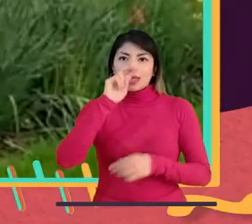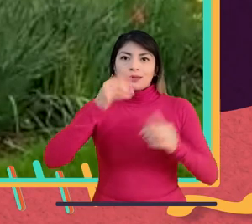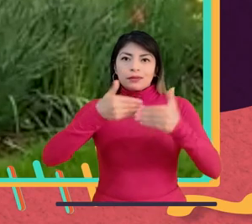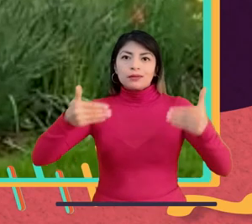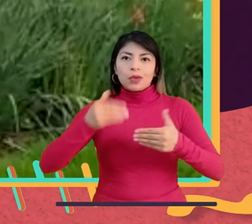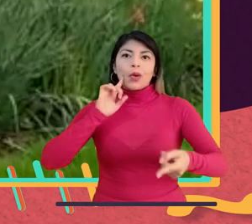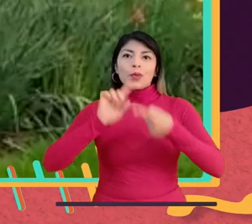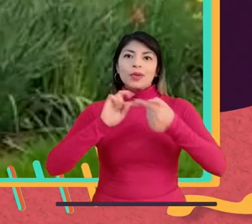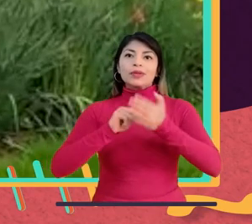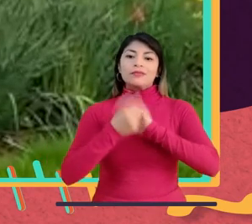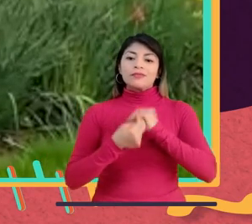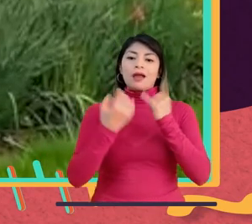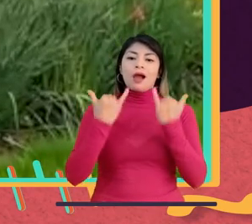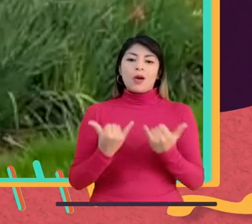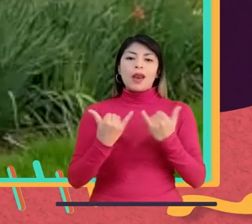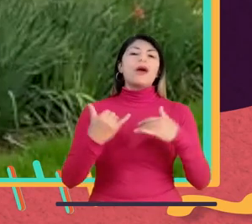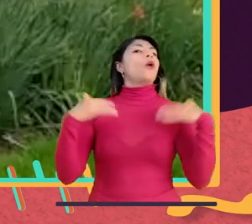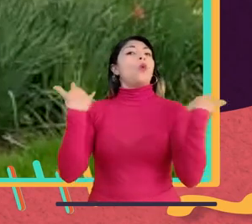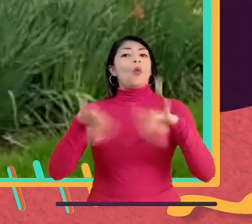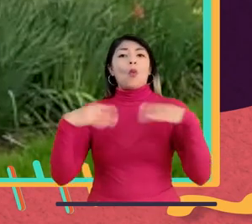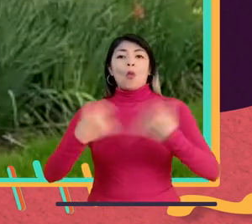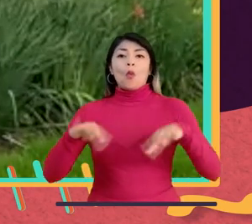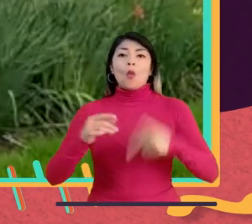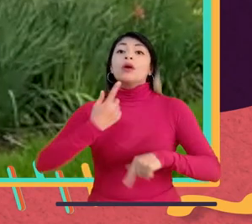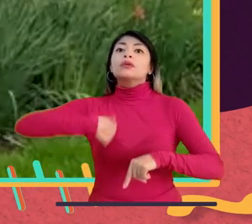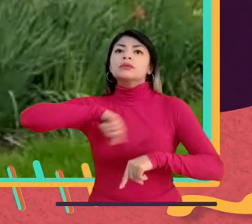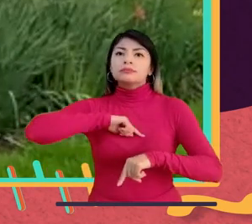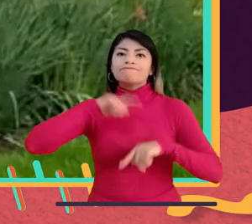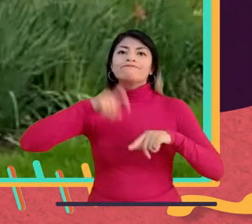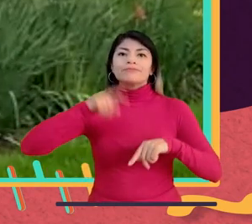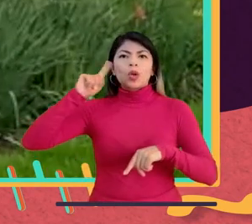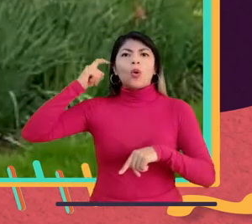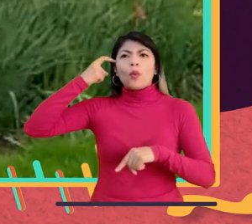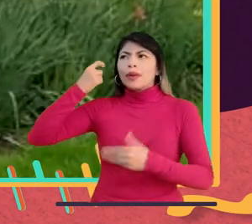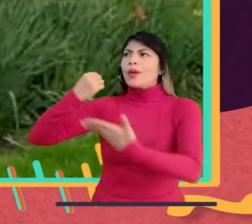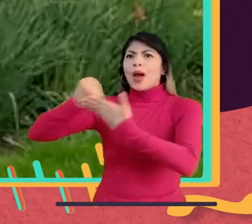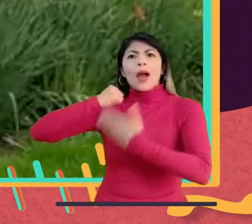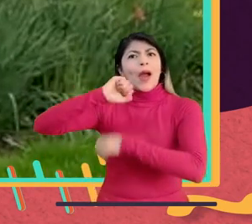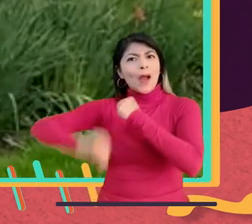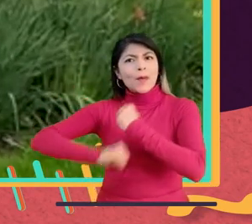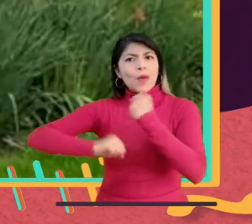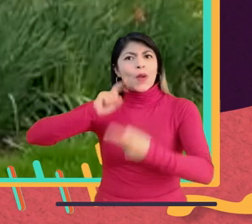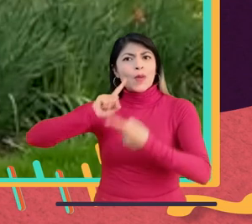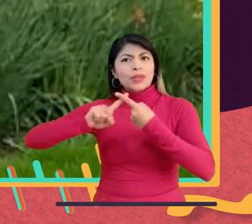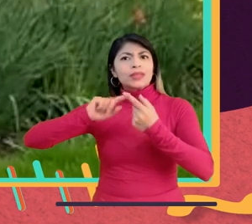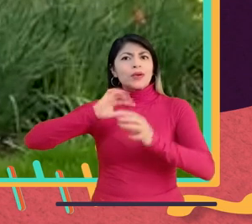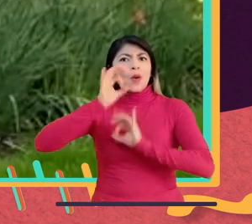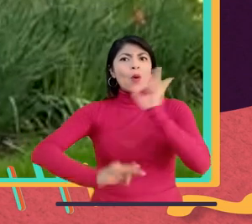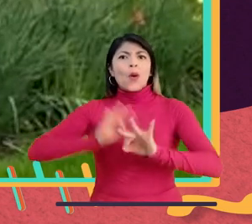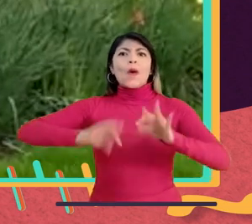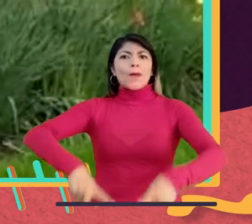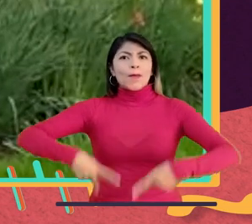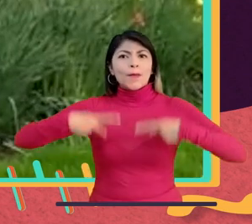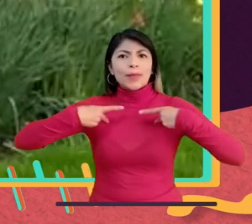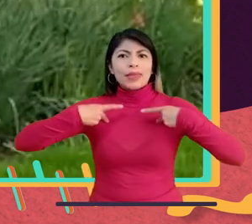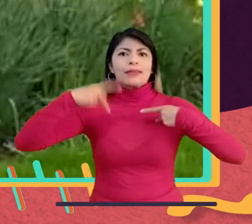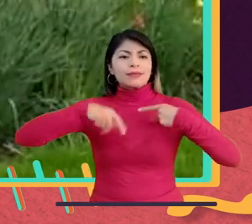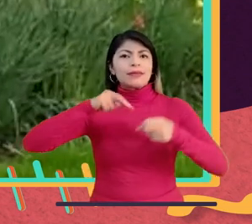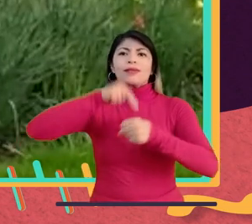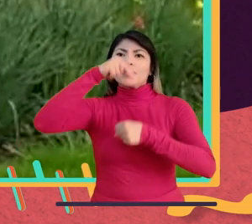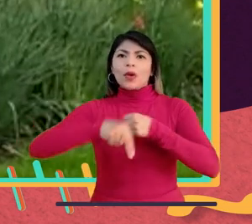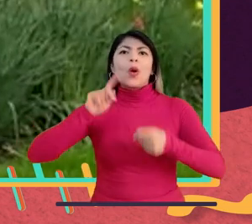Estamos al borde de la sexta extinción masiva de la especie y necesitamos gobiernos que gobiernen para la vida,